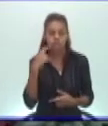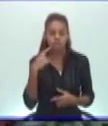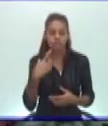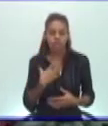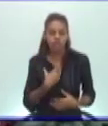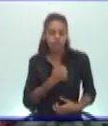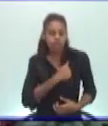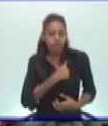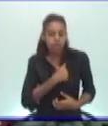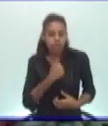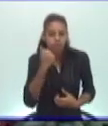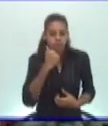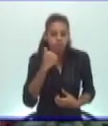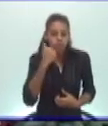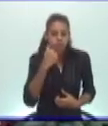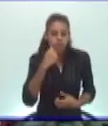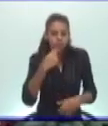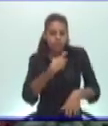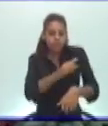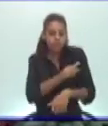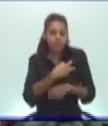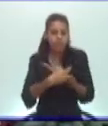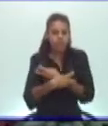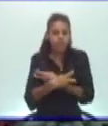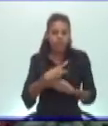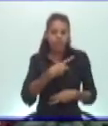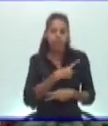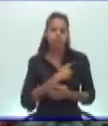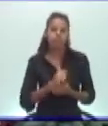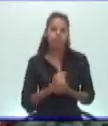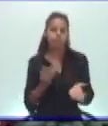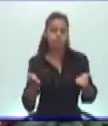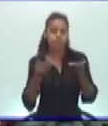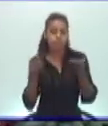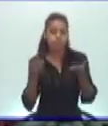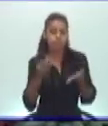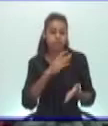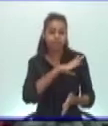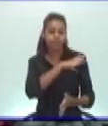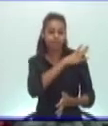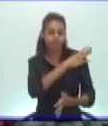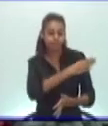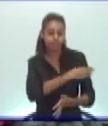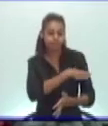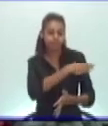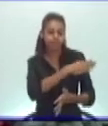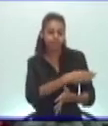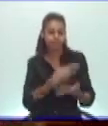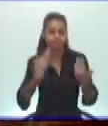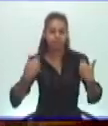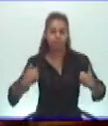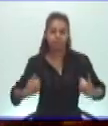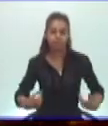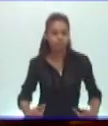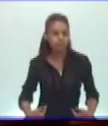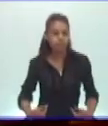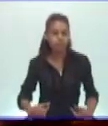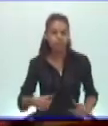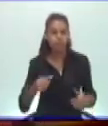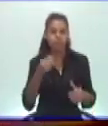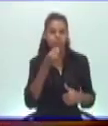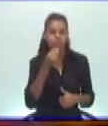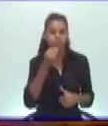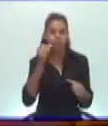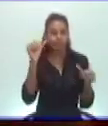con productos o medicamentos para desarrollar su masa muscular o su cuerpo, puede ser perjudicial